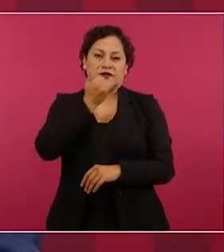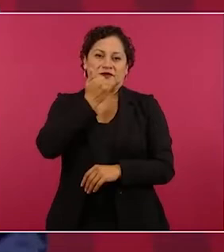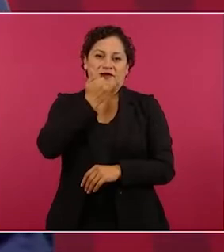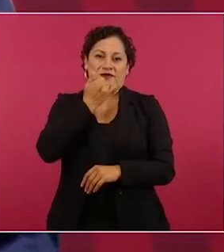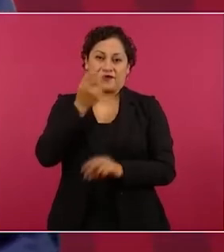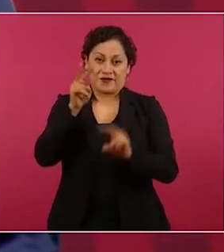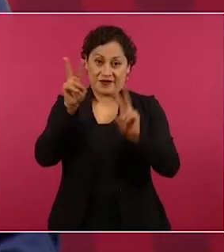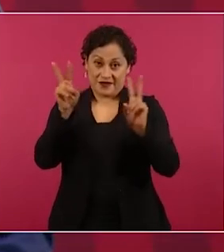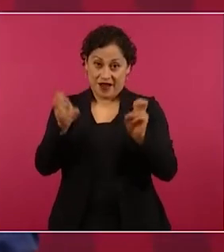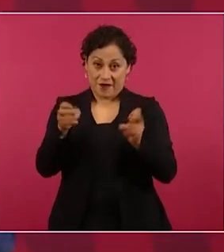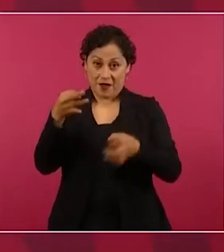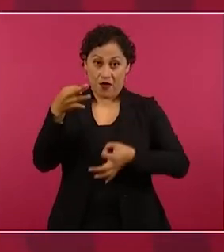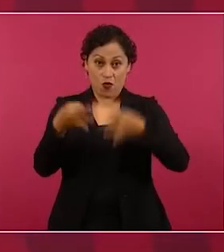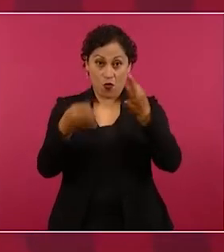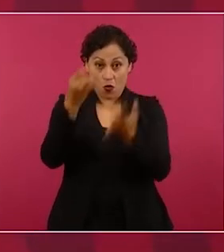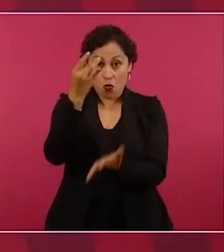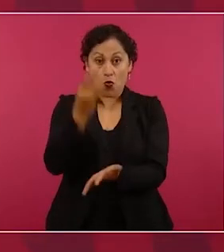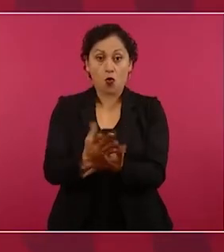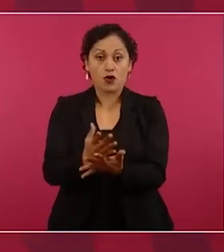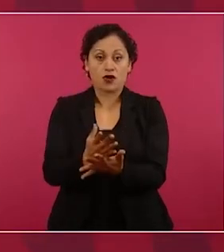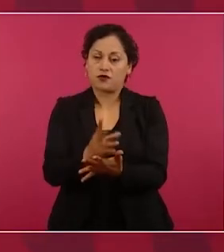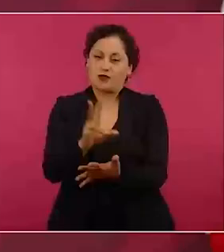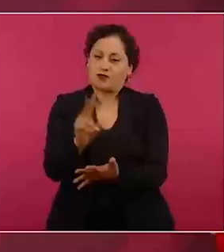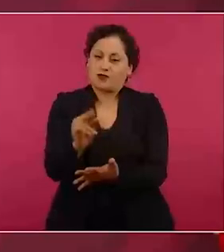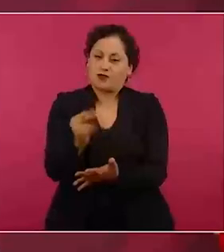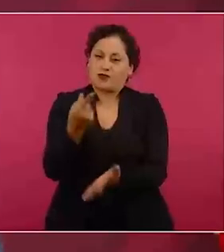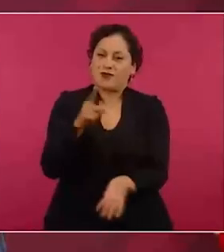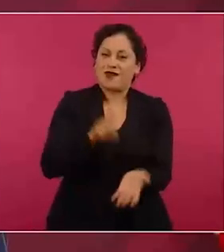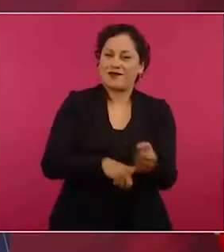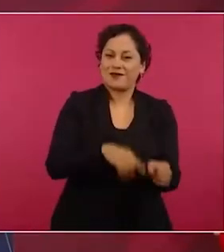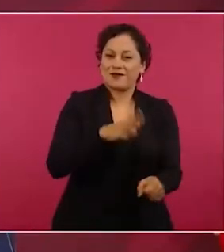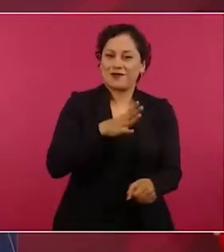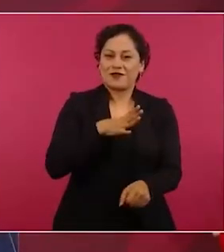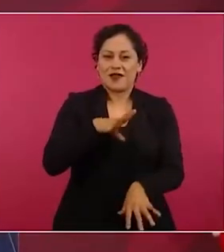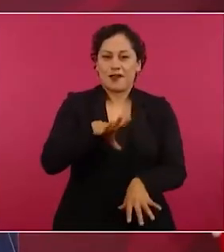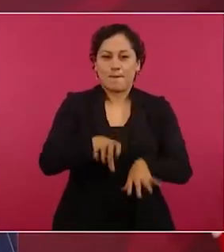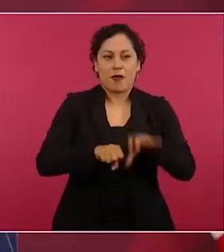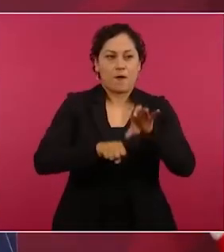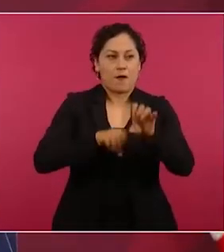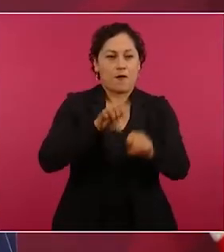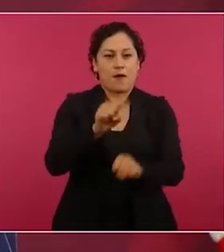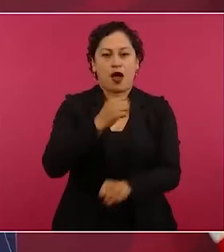Esto es un asunto de justicia y de Estado.